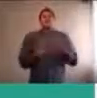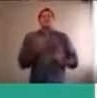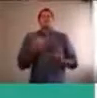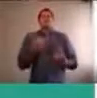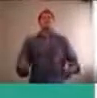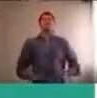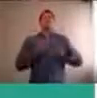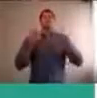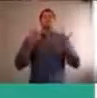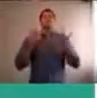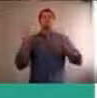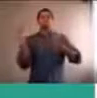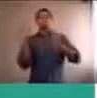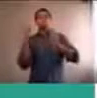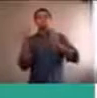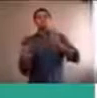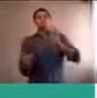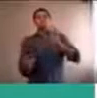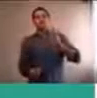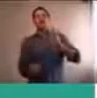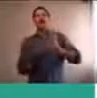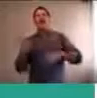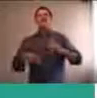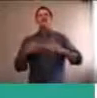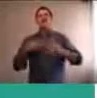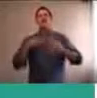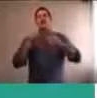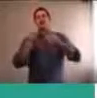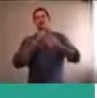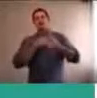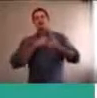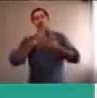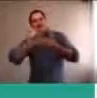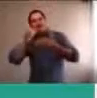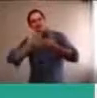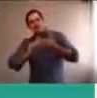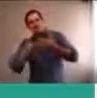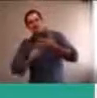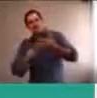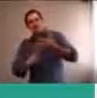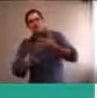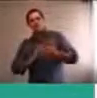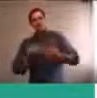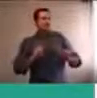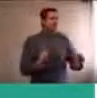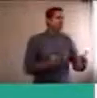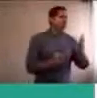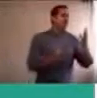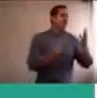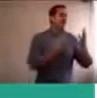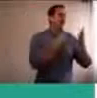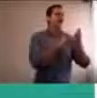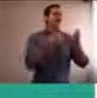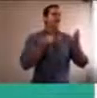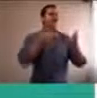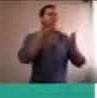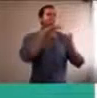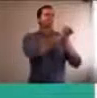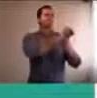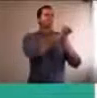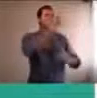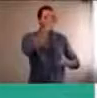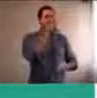alguno, ya, podés anticipar, de que es algo, que a vos te dispara, no, esta frustración, entonces, como decís, podés, bueno,